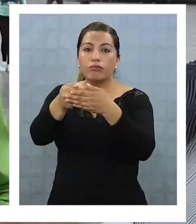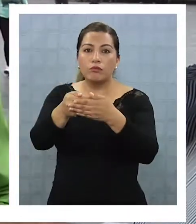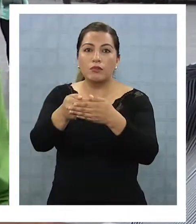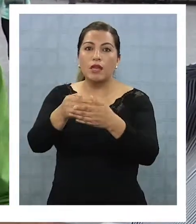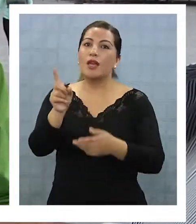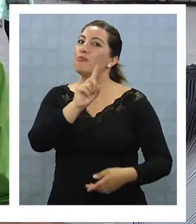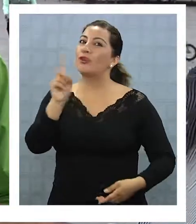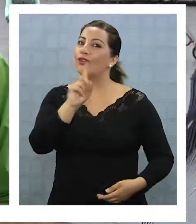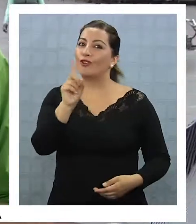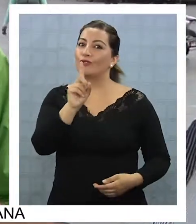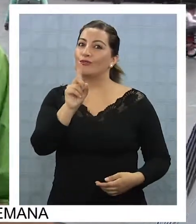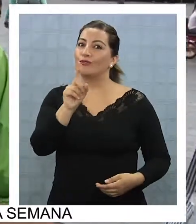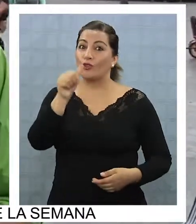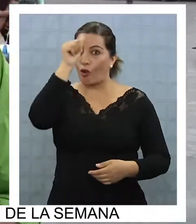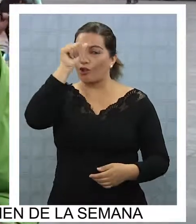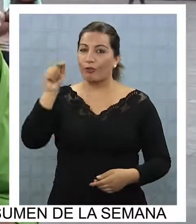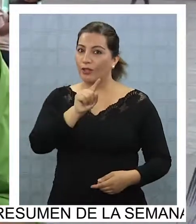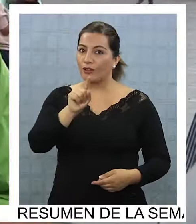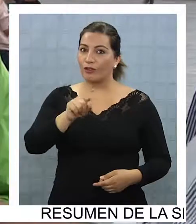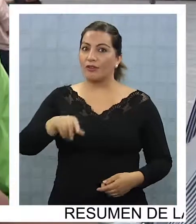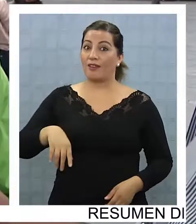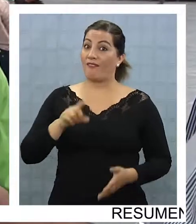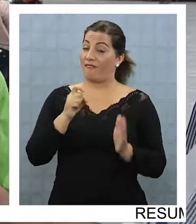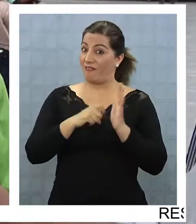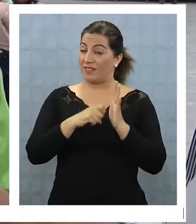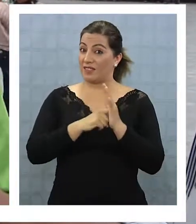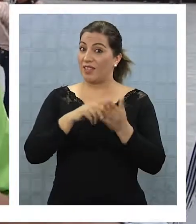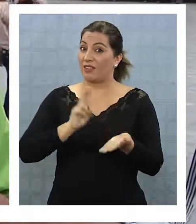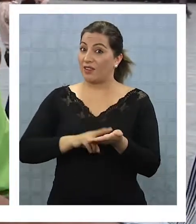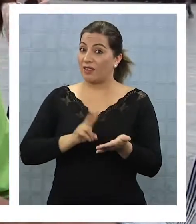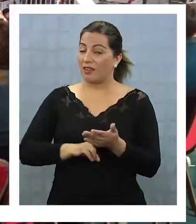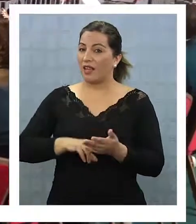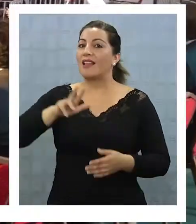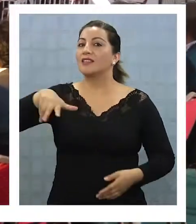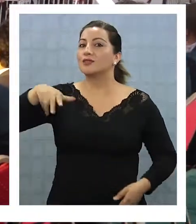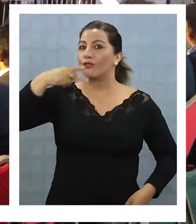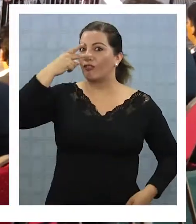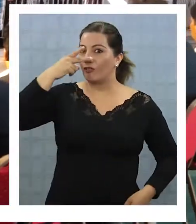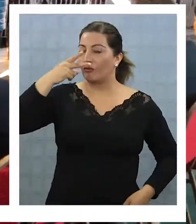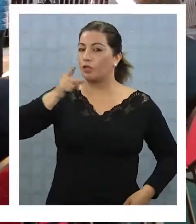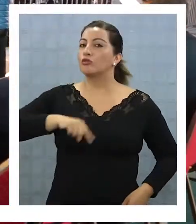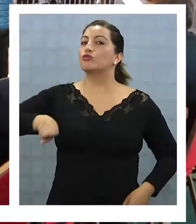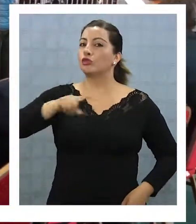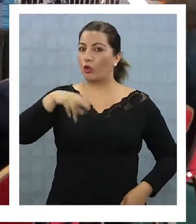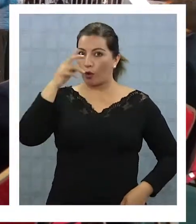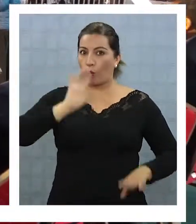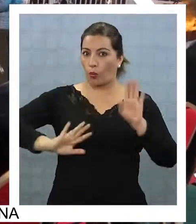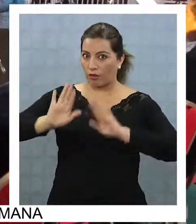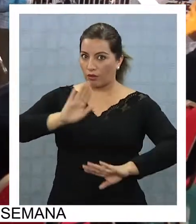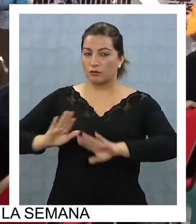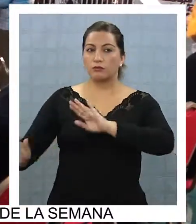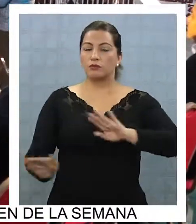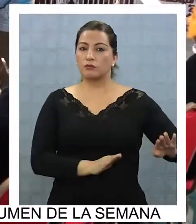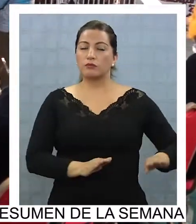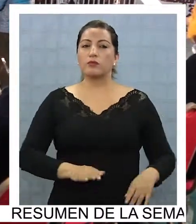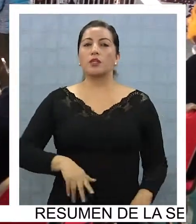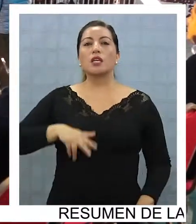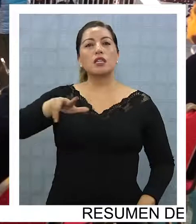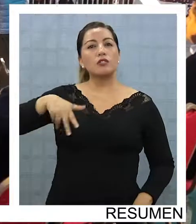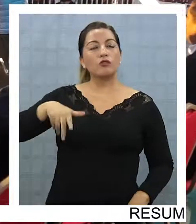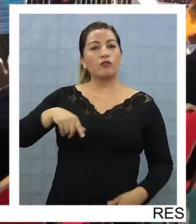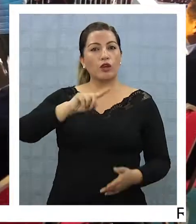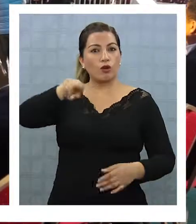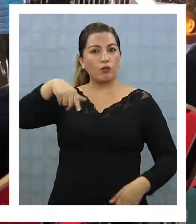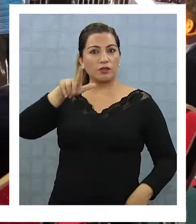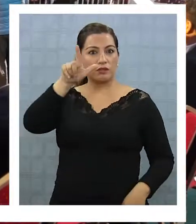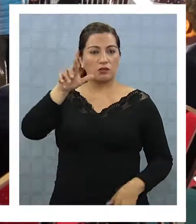no son este domingo, son el 19 de noviembre. Entonces, hay que siempre ser cautelosos de los resultados. Muy por detrás del empresario, un 19,7% de los